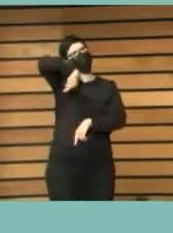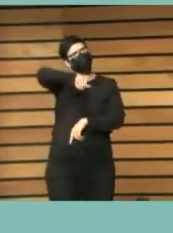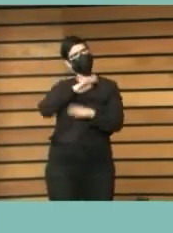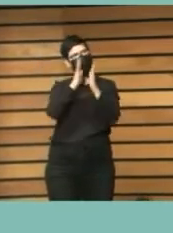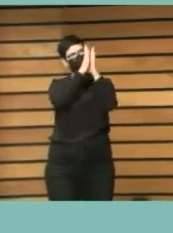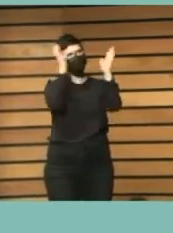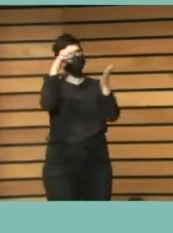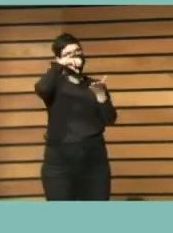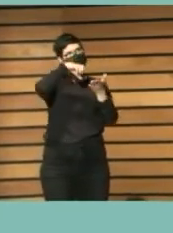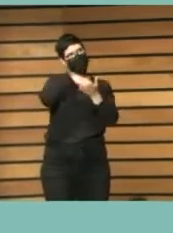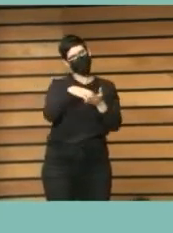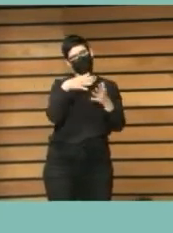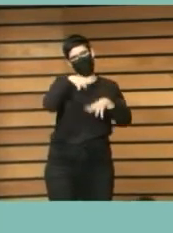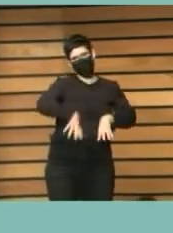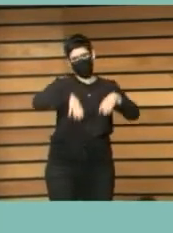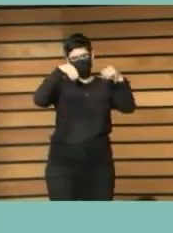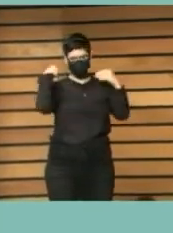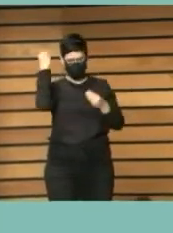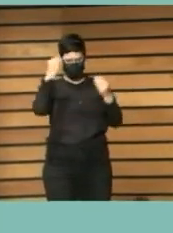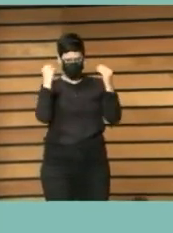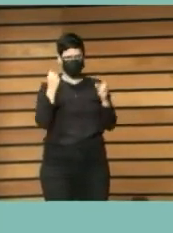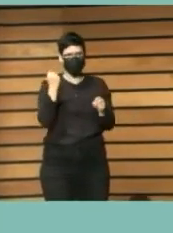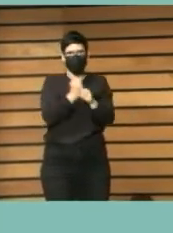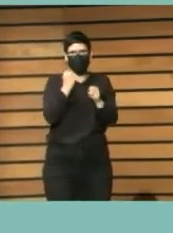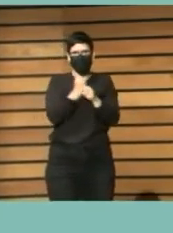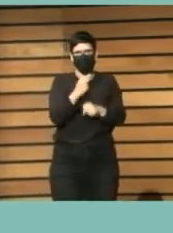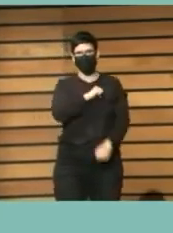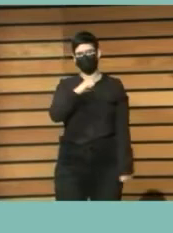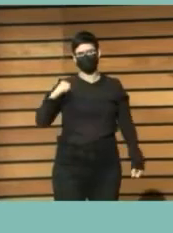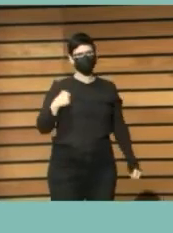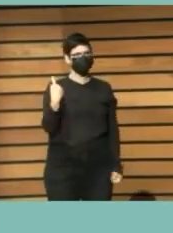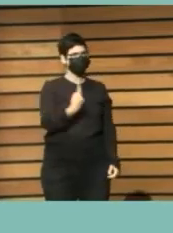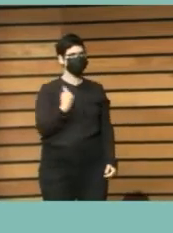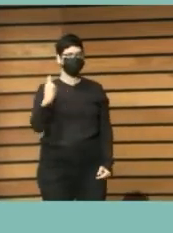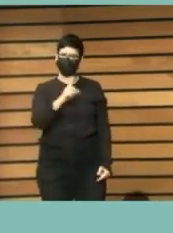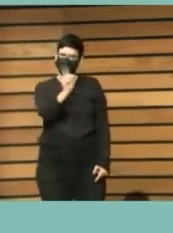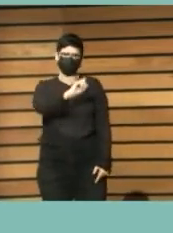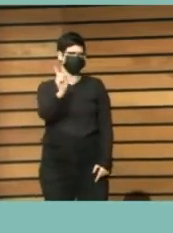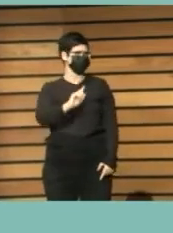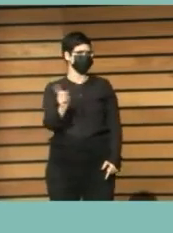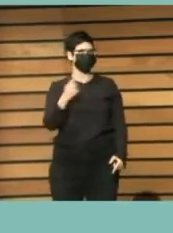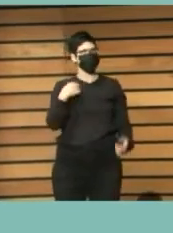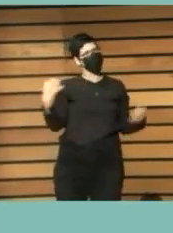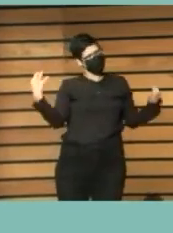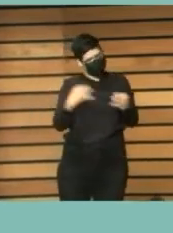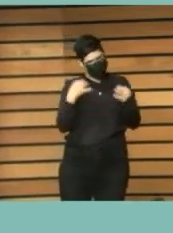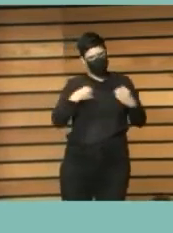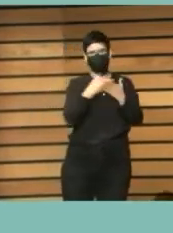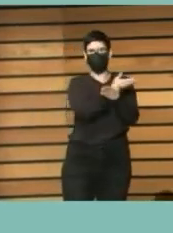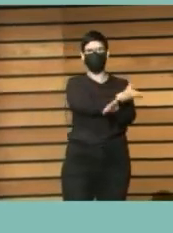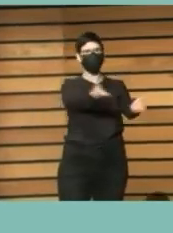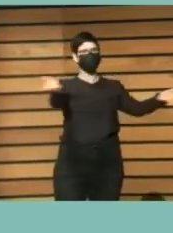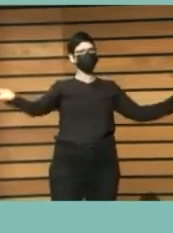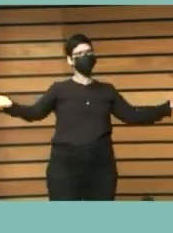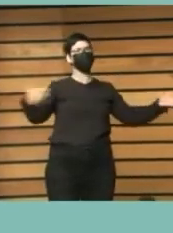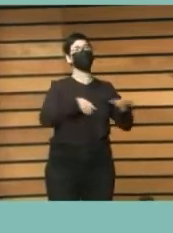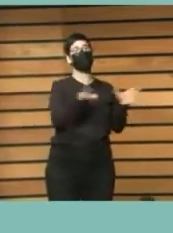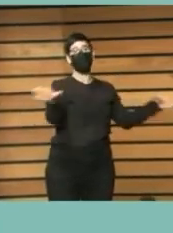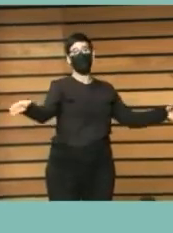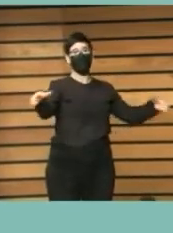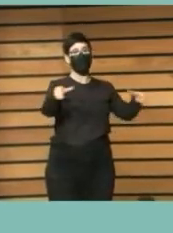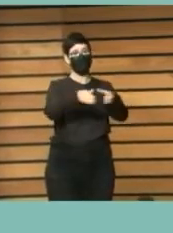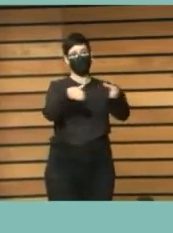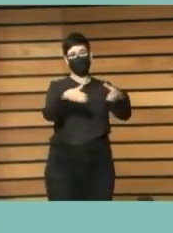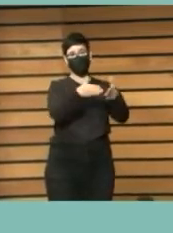podíamos trabajar solos que éramos muy pequeñitos trabajando solos y además tenemos la obligación de trabajar para la comunidad entonces fuimos